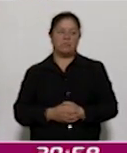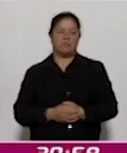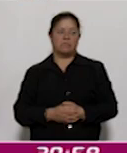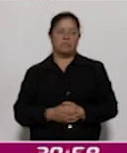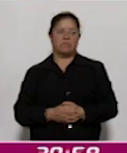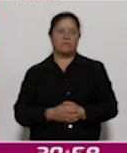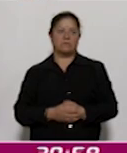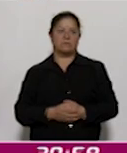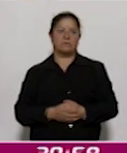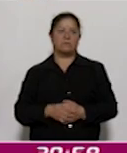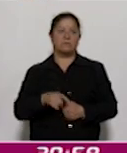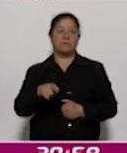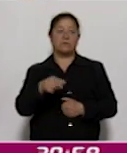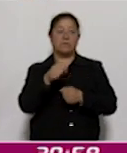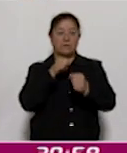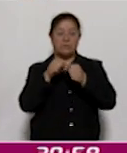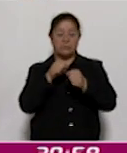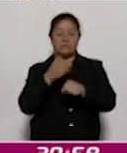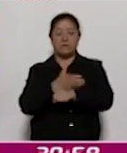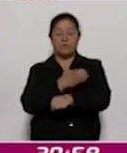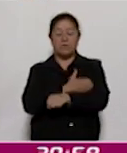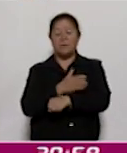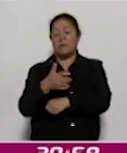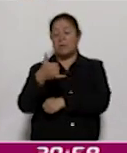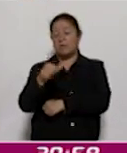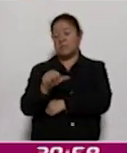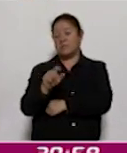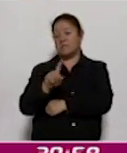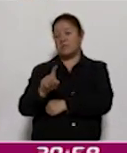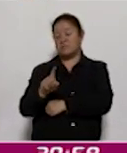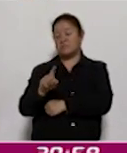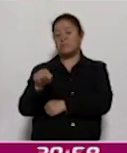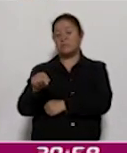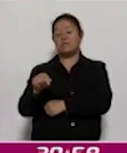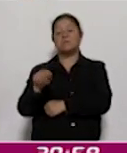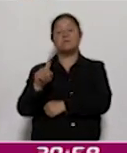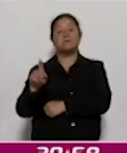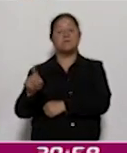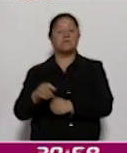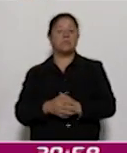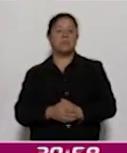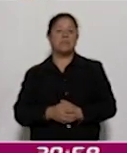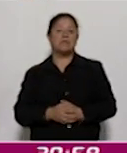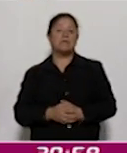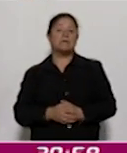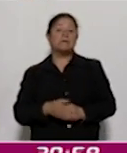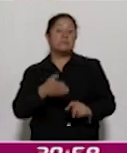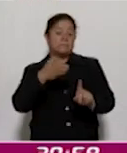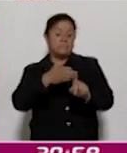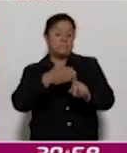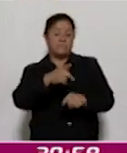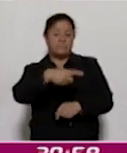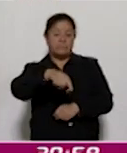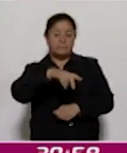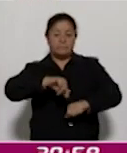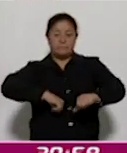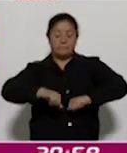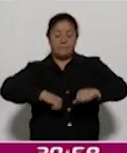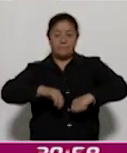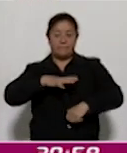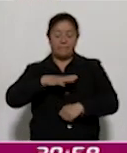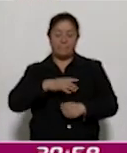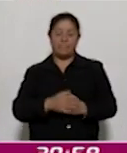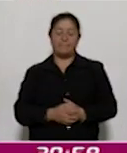Esta entrevista la realizó mi compañera Yasmín Zárate y pues al respecto de estas actividades que se realizaron